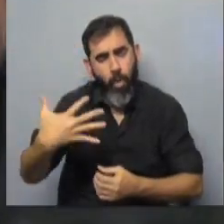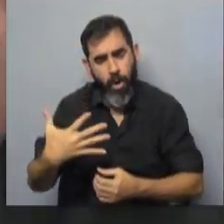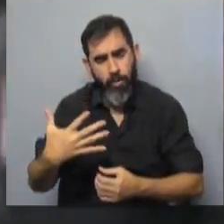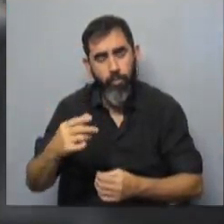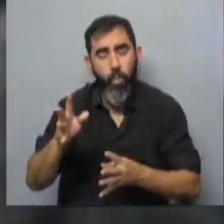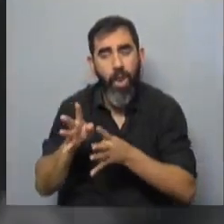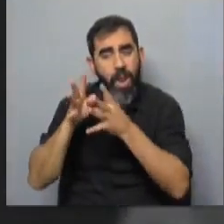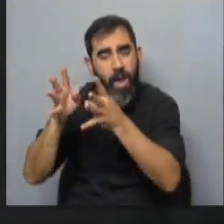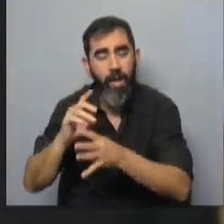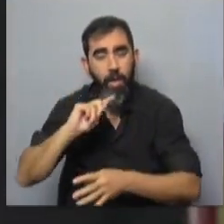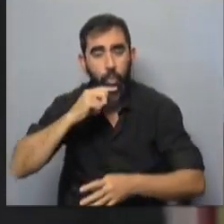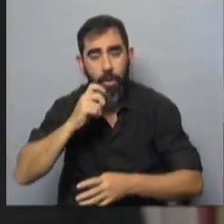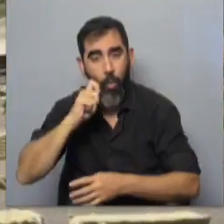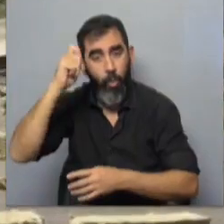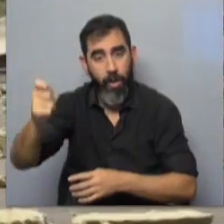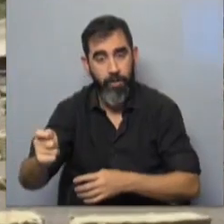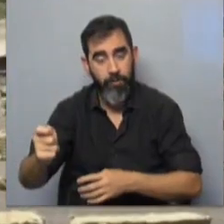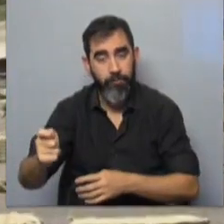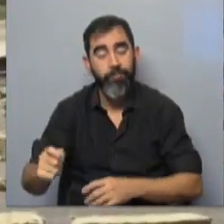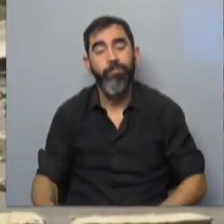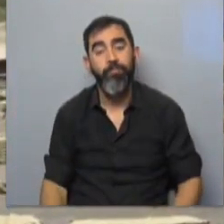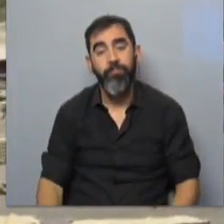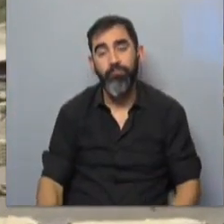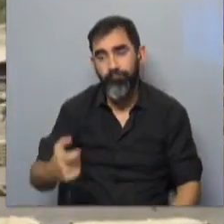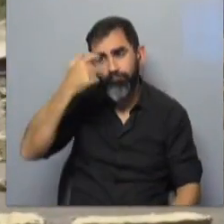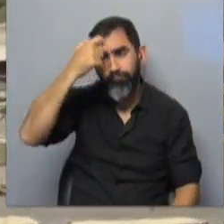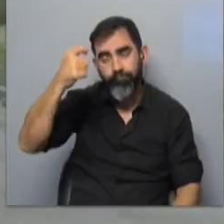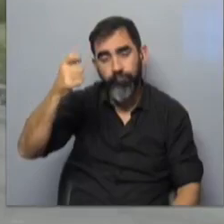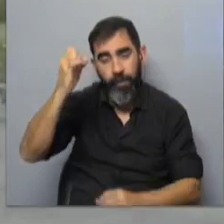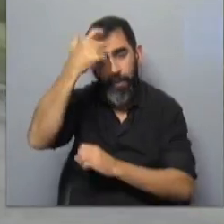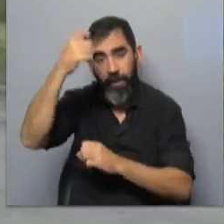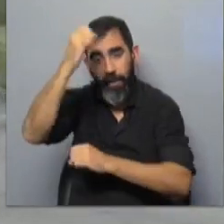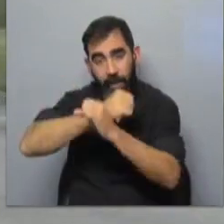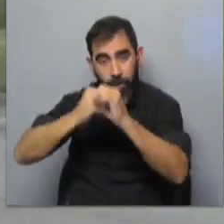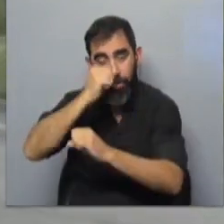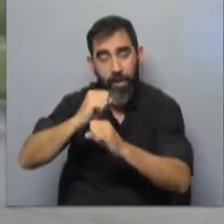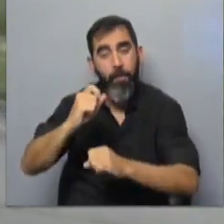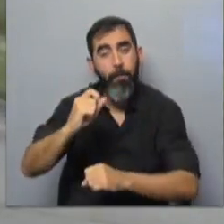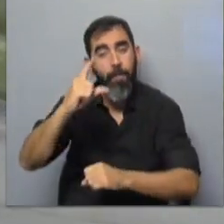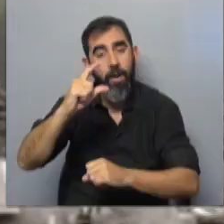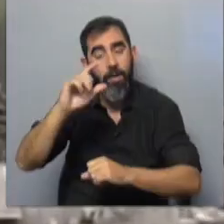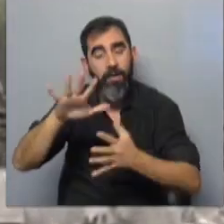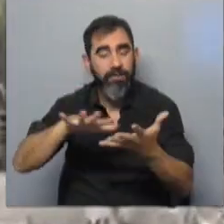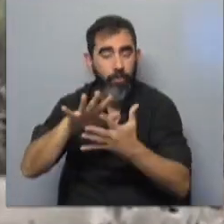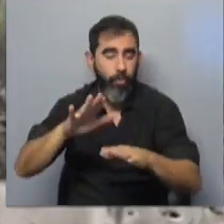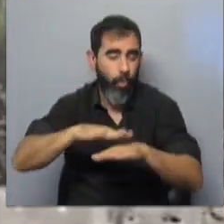efecto de la guerra entre Rusia y Ucrania. Según los especialistas de SEC Ingeniería, este incremento es coyuntural.